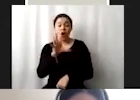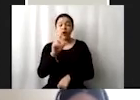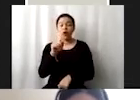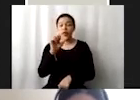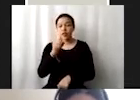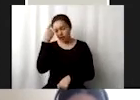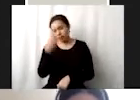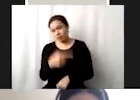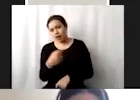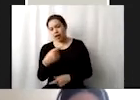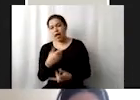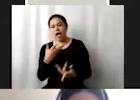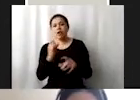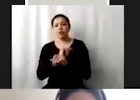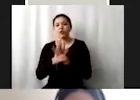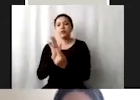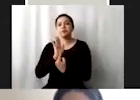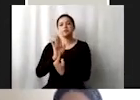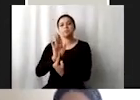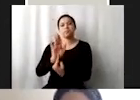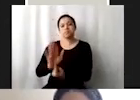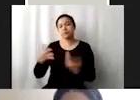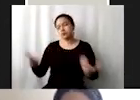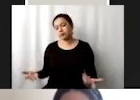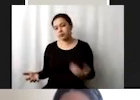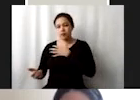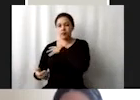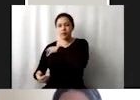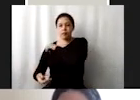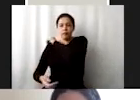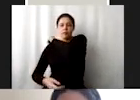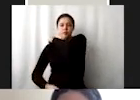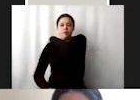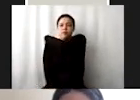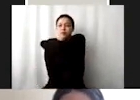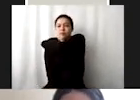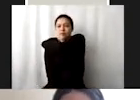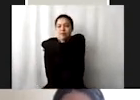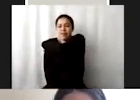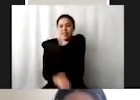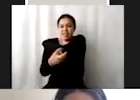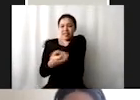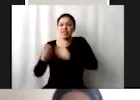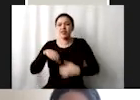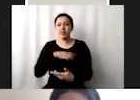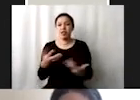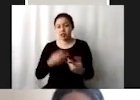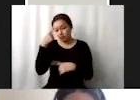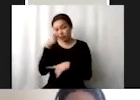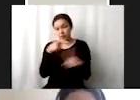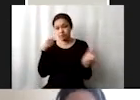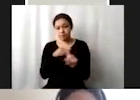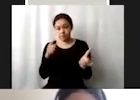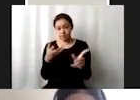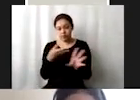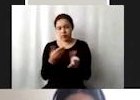rendición de cuentas y bueno esto nos permitiría ver si se haría algo para que estos objetivos maduraran o